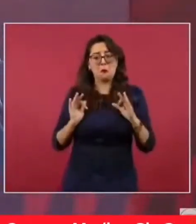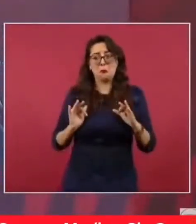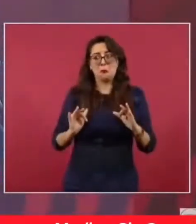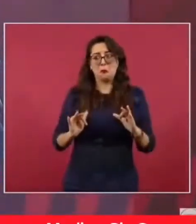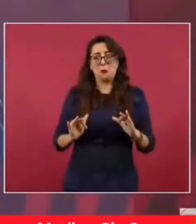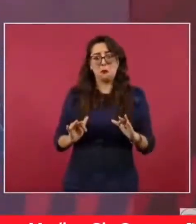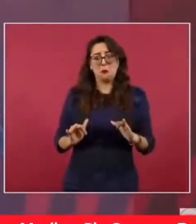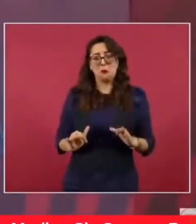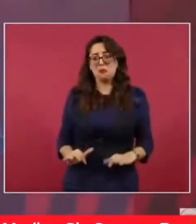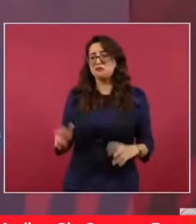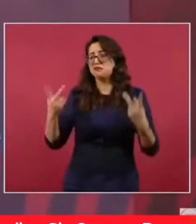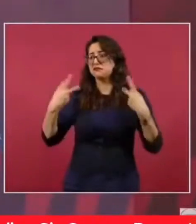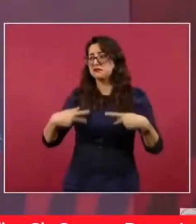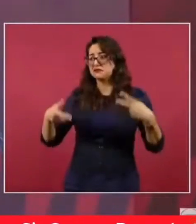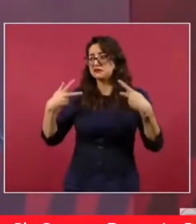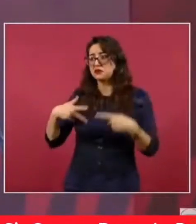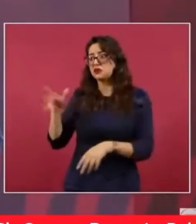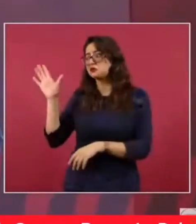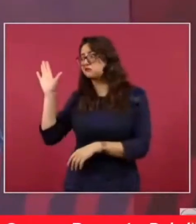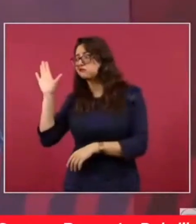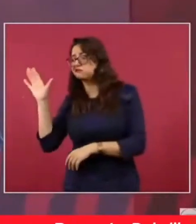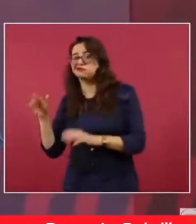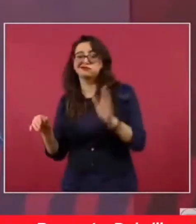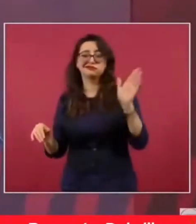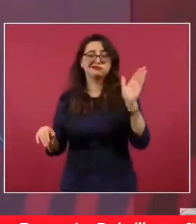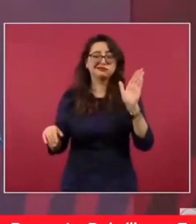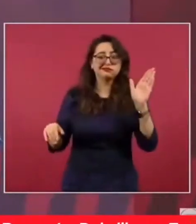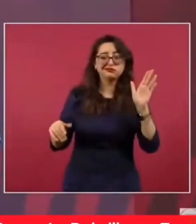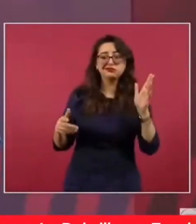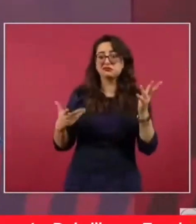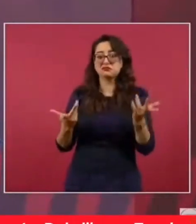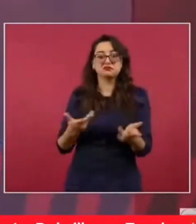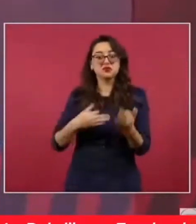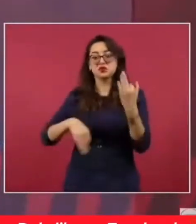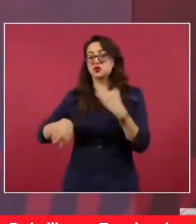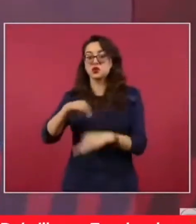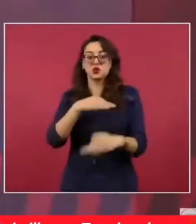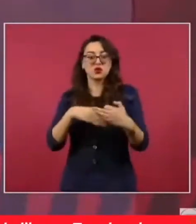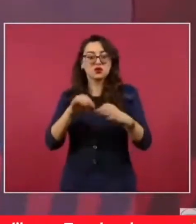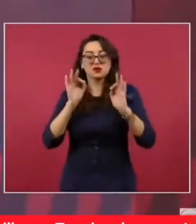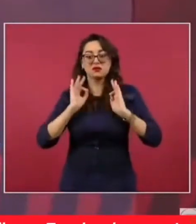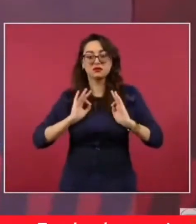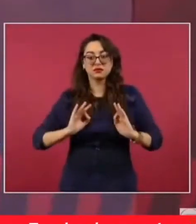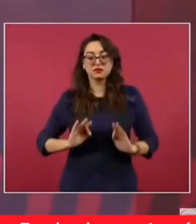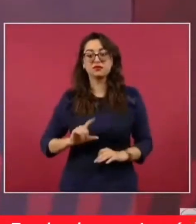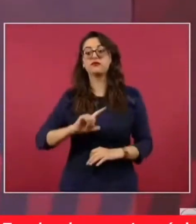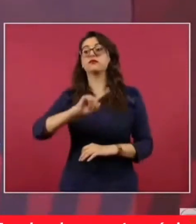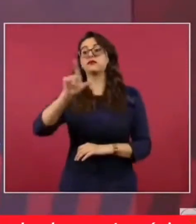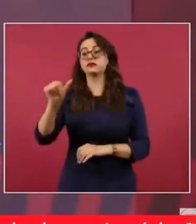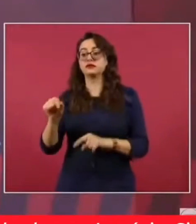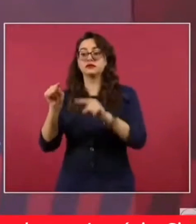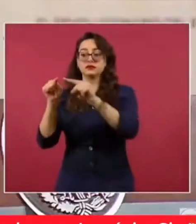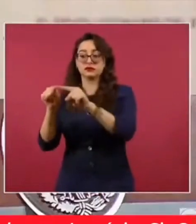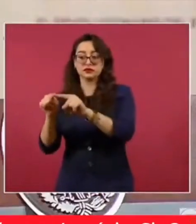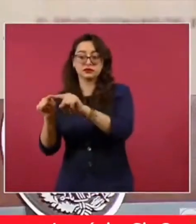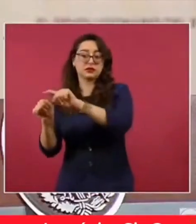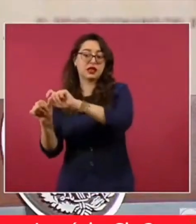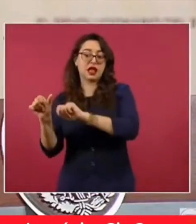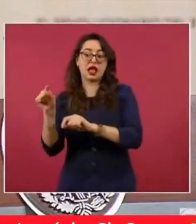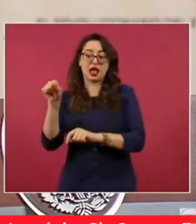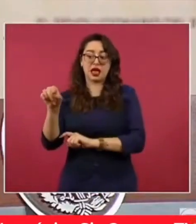sobrevolamos de un helicóptero de Reynosa a Nuevo Laredo.